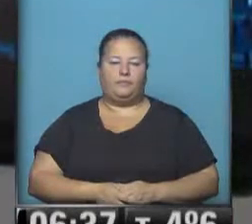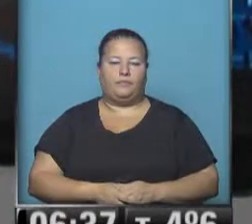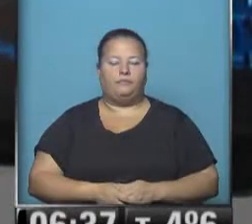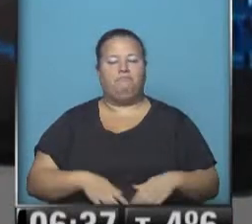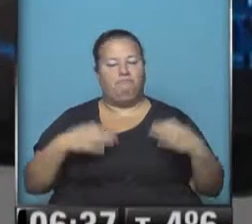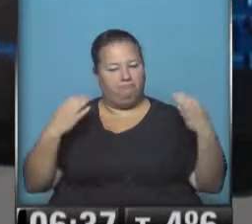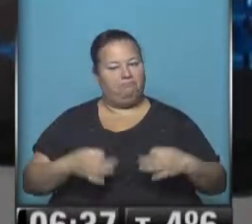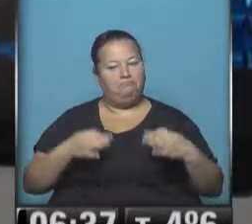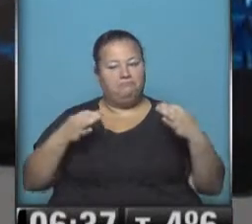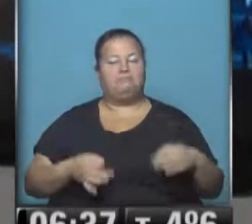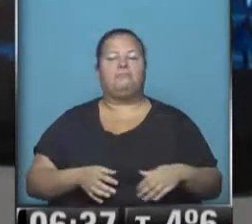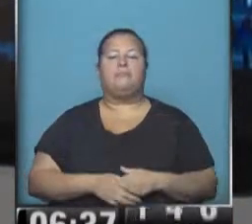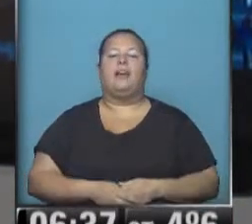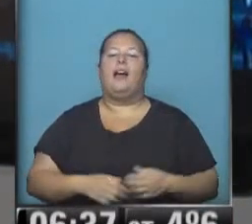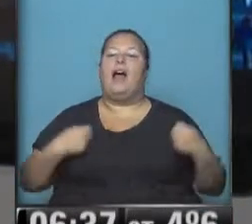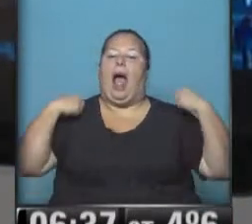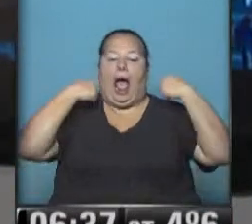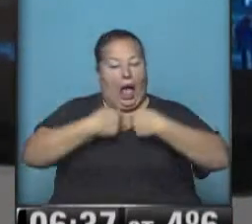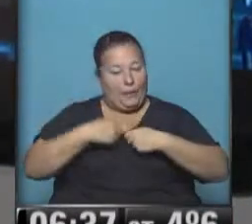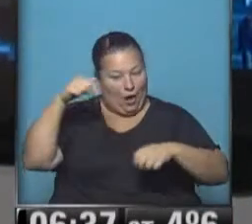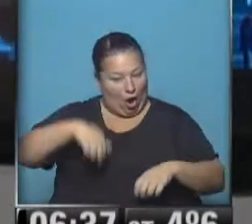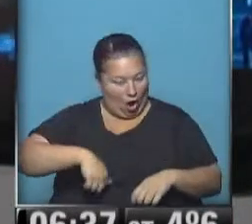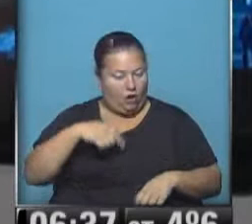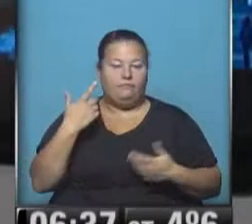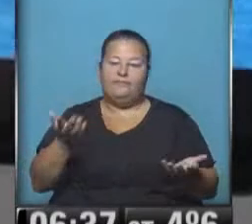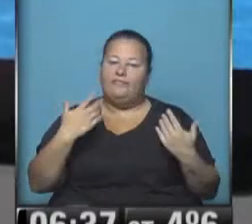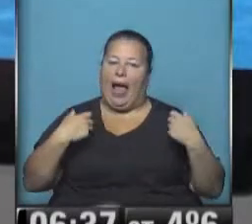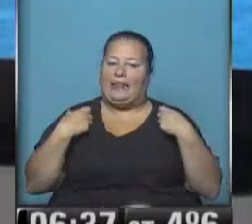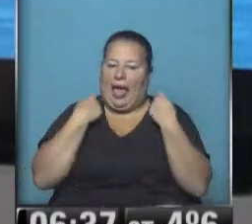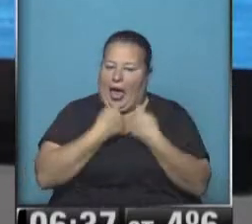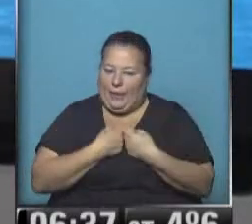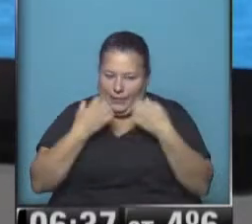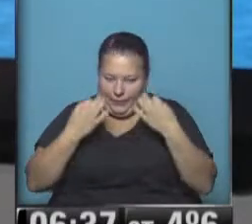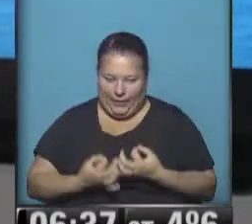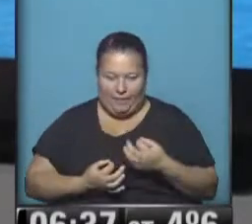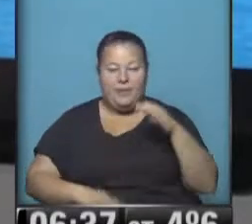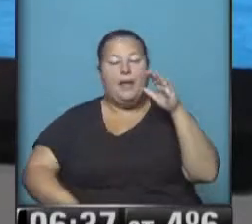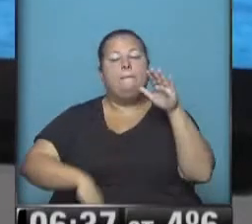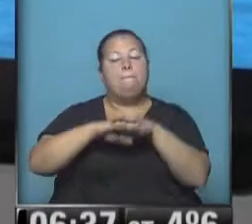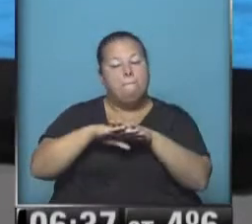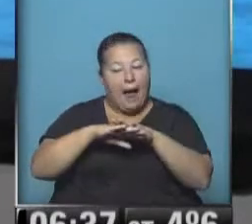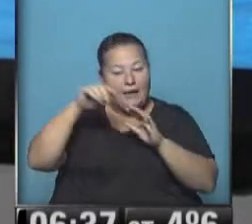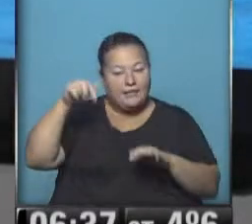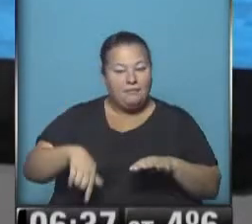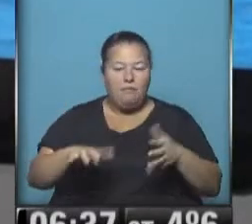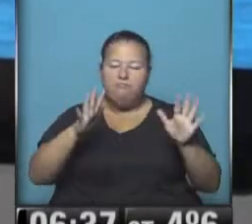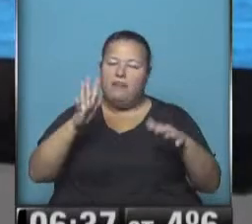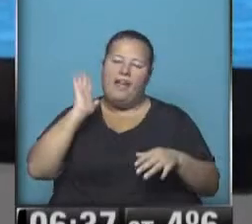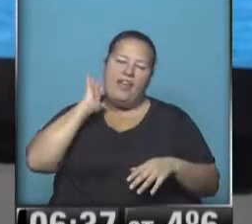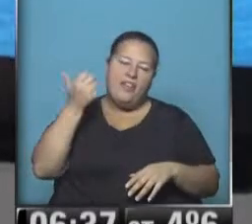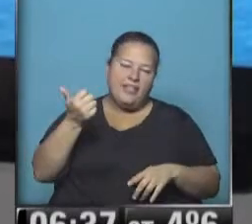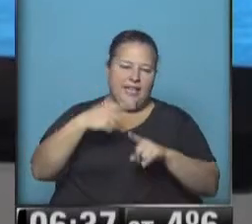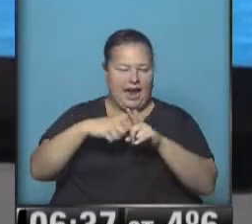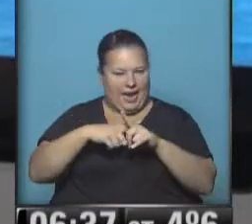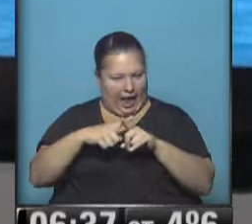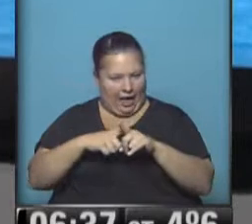Muy bien, queridos amigos, sí, a abrigarse hoy, ¿eh? Hace falta un buen abrigo. La máxima pronosticada lo sumo 16